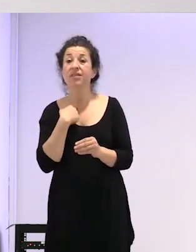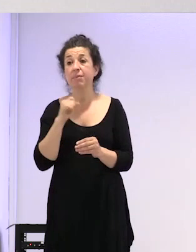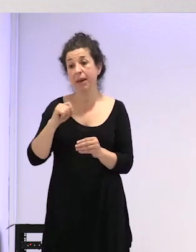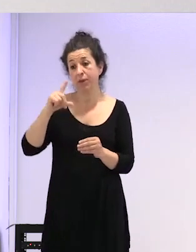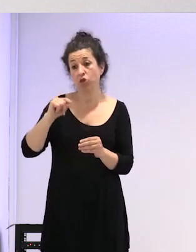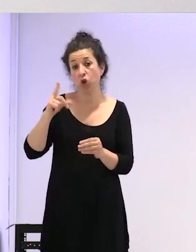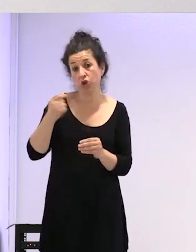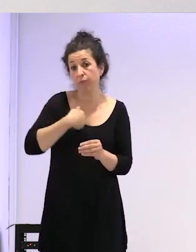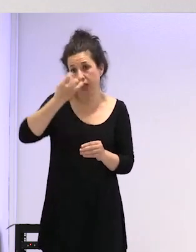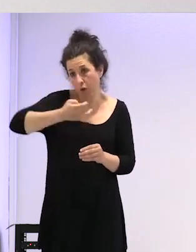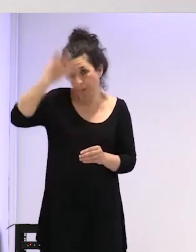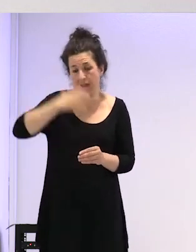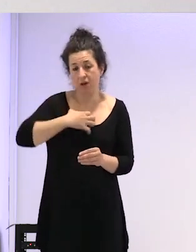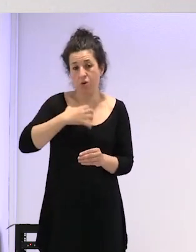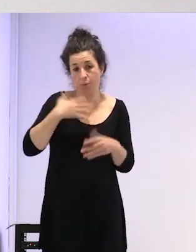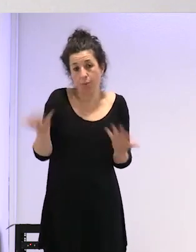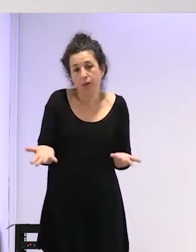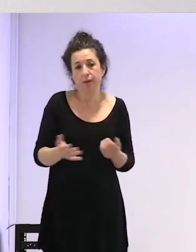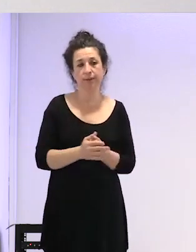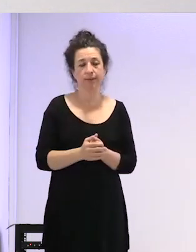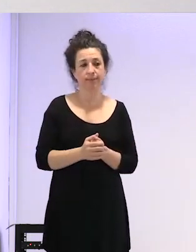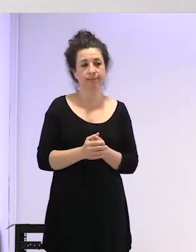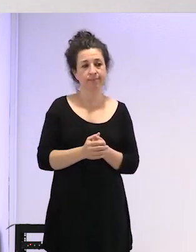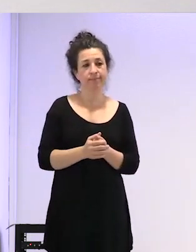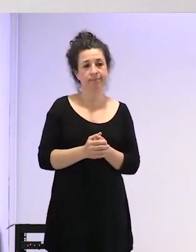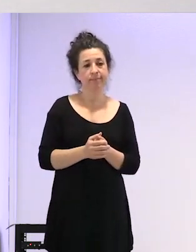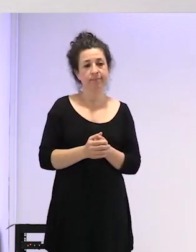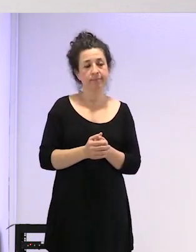mental o sea que es muy